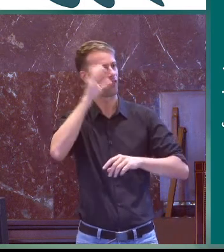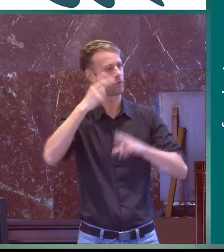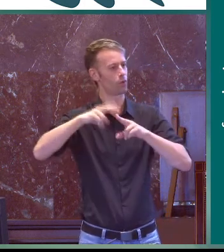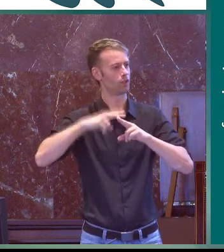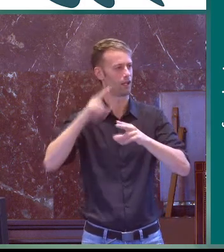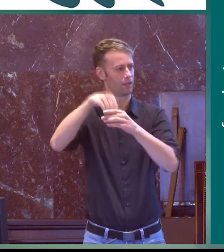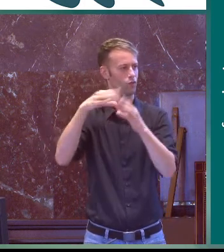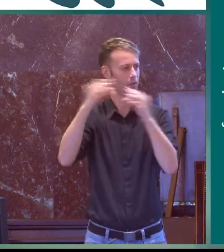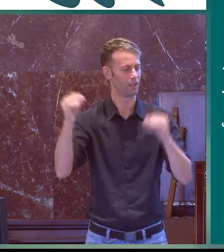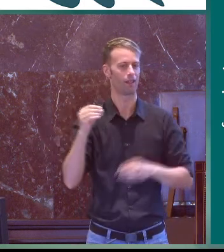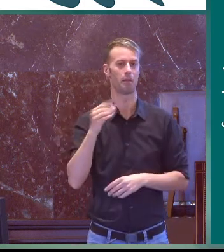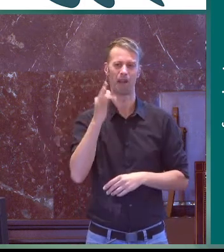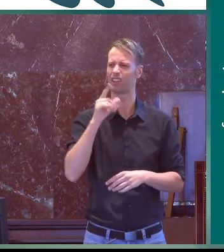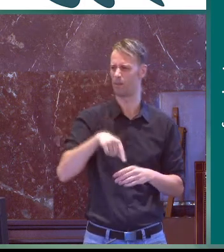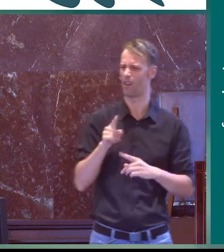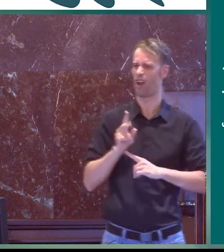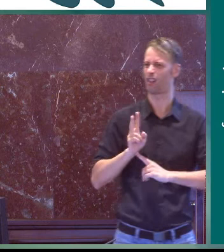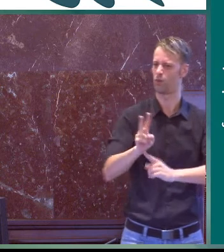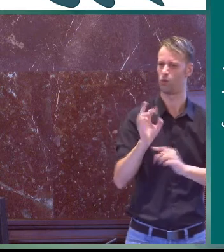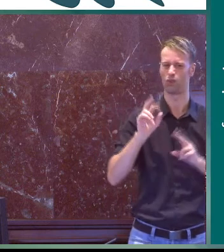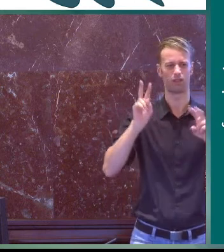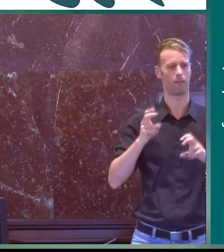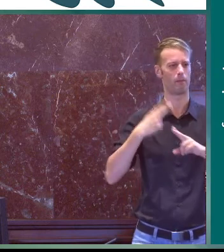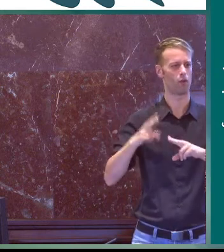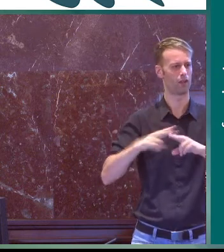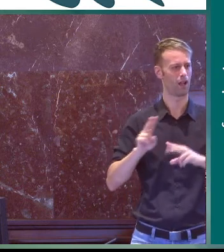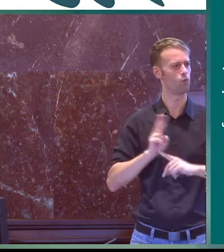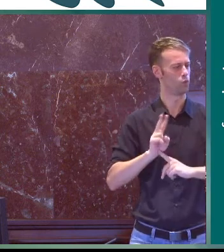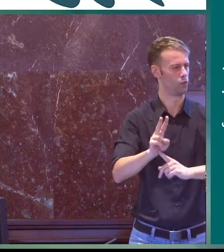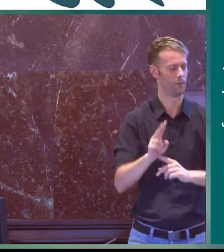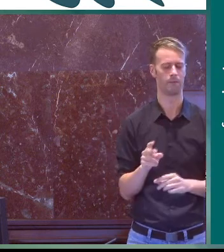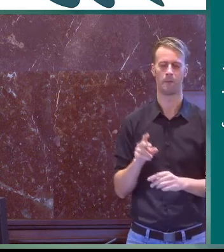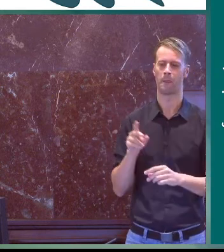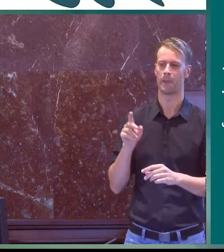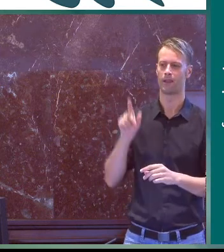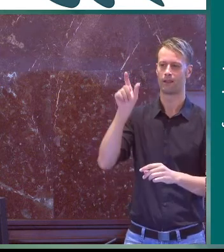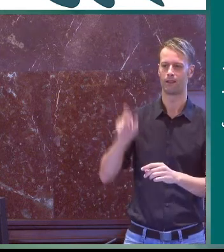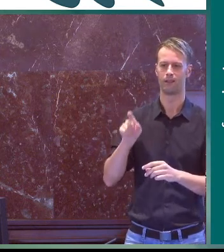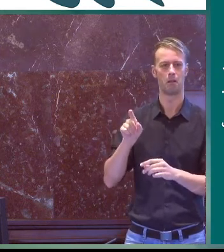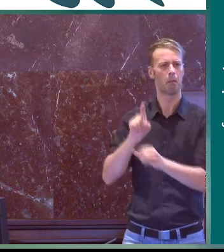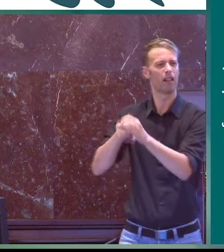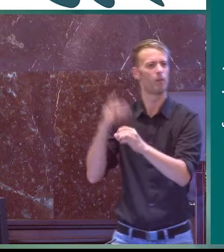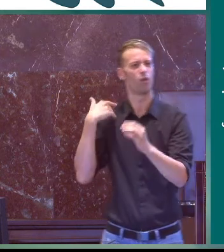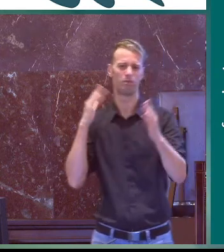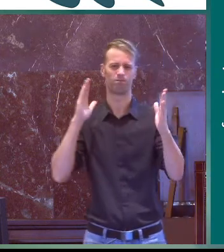un profesor de ciencia política de la universidad que era una persona muy activa políticamente también